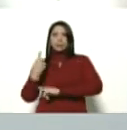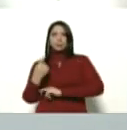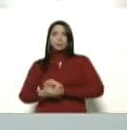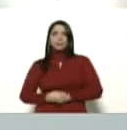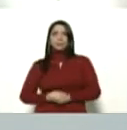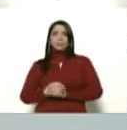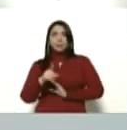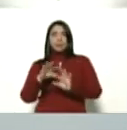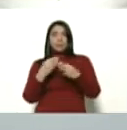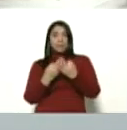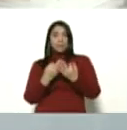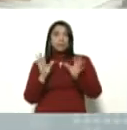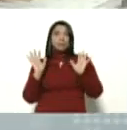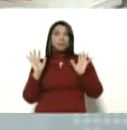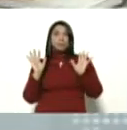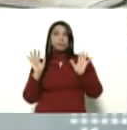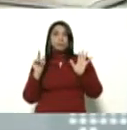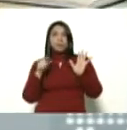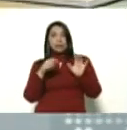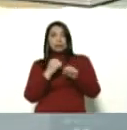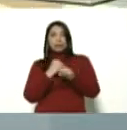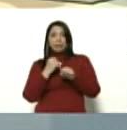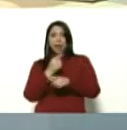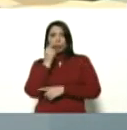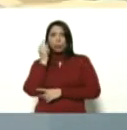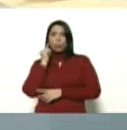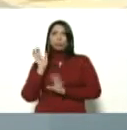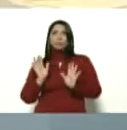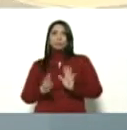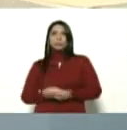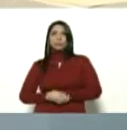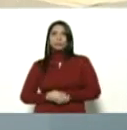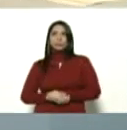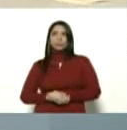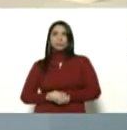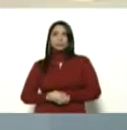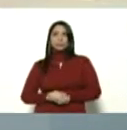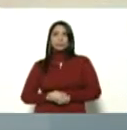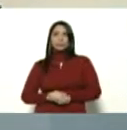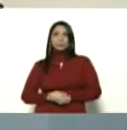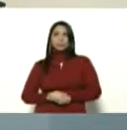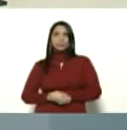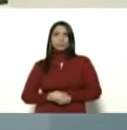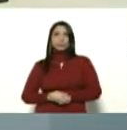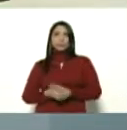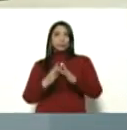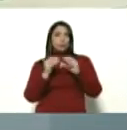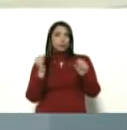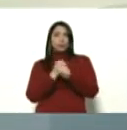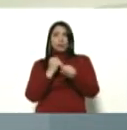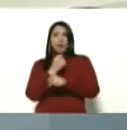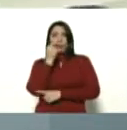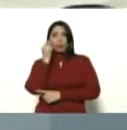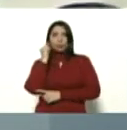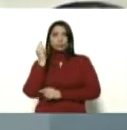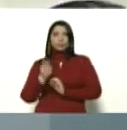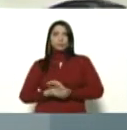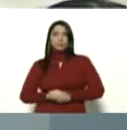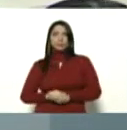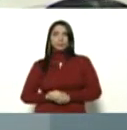esto es la familia pues el que es trabajador los que son trabajadores y trabajadoras